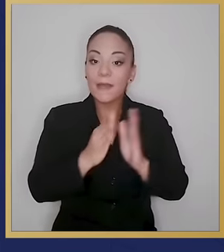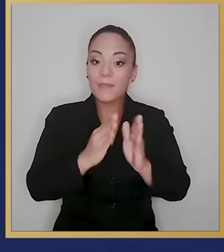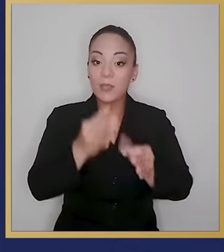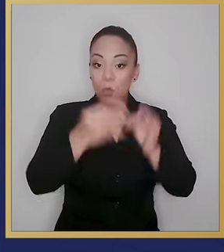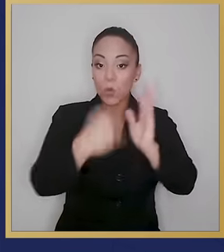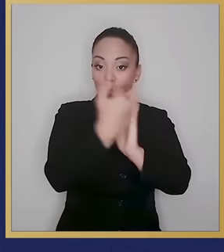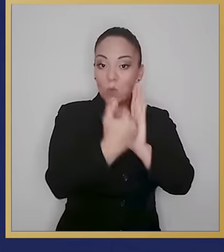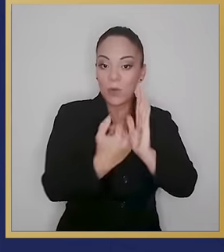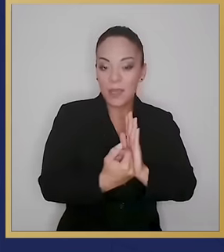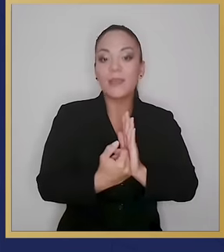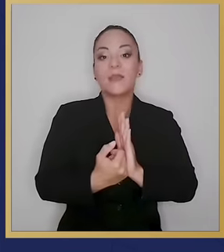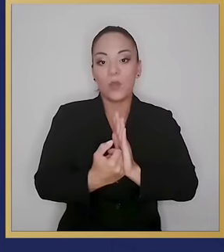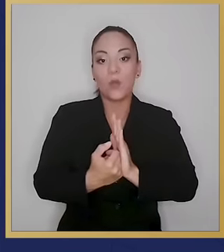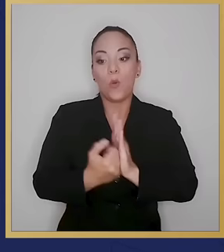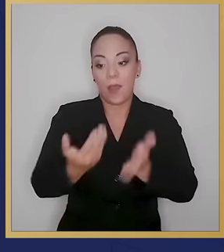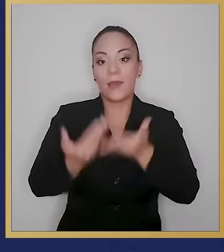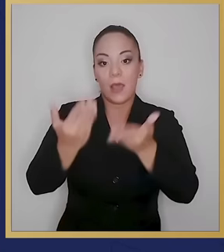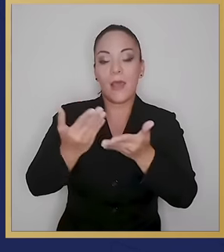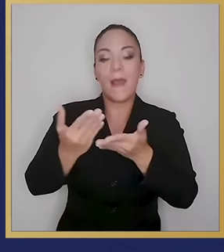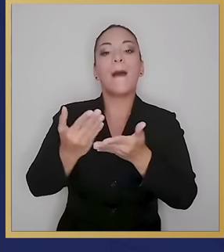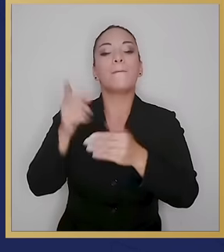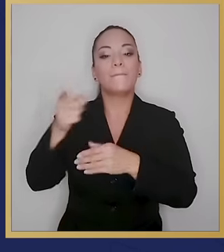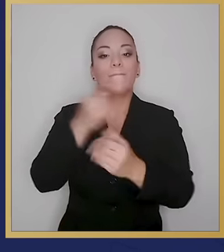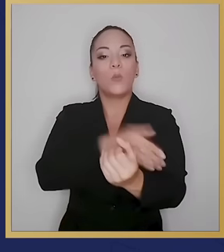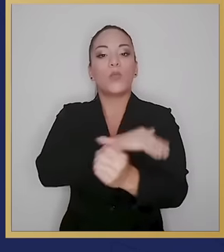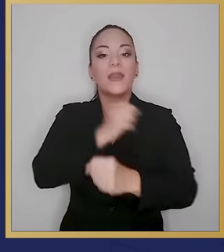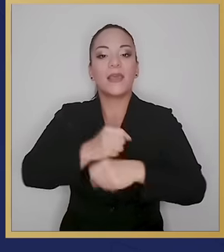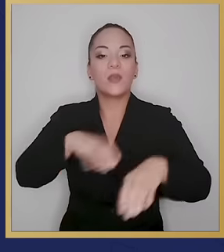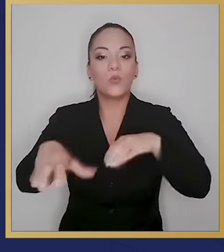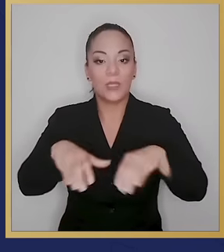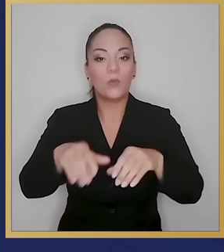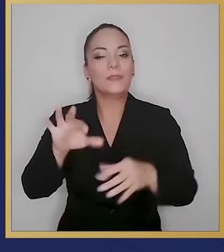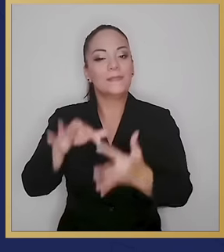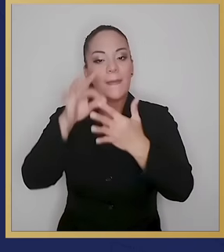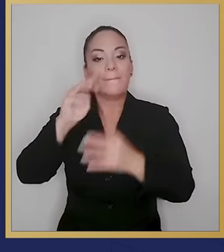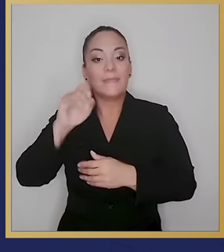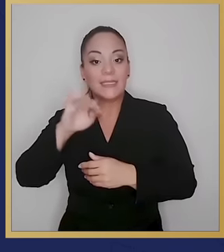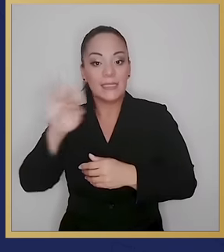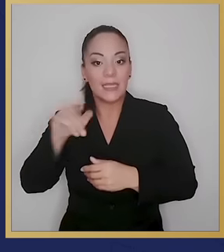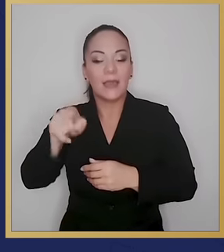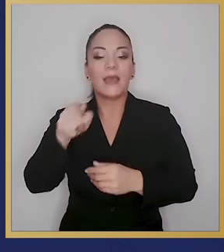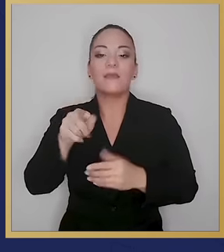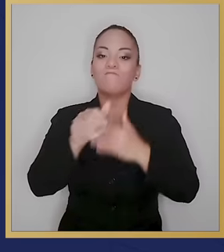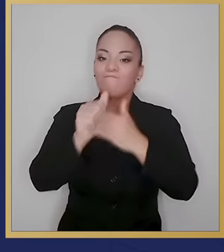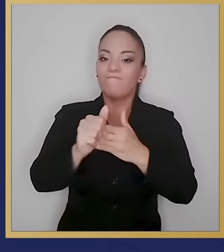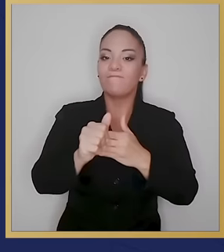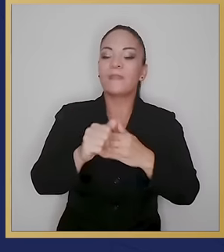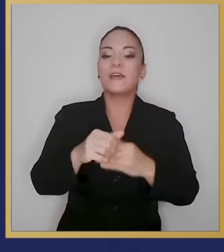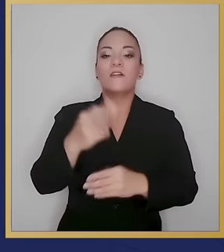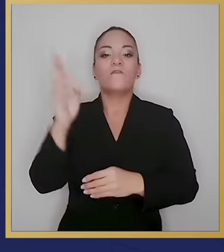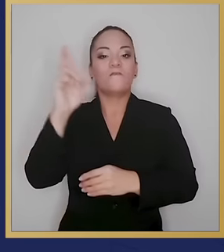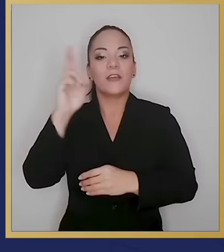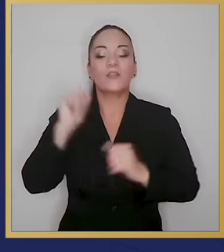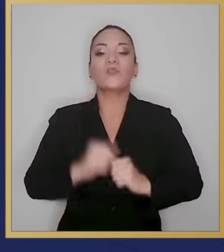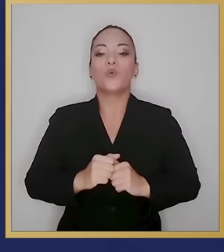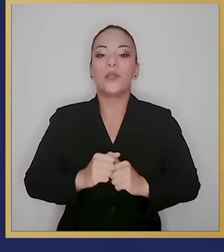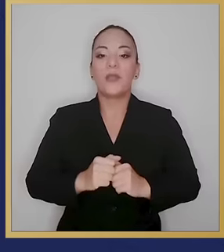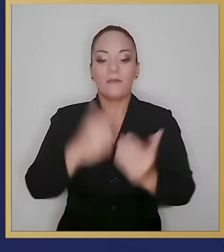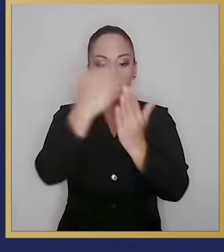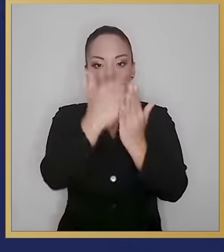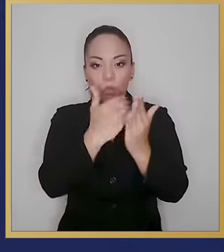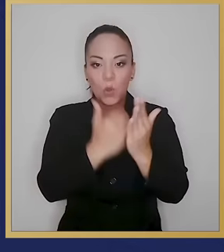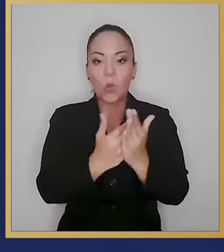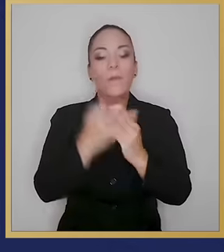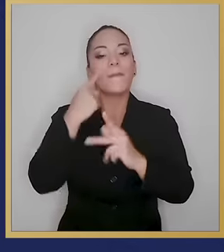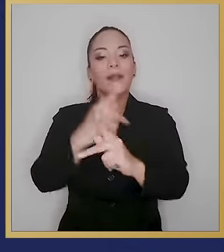ha delegado en el Poder Ejecutivo, específicamente en el MISID, la emisión y rectoría de un reglamento cuyo objetivo es